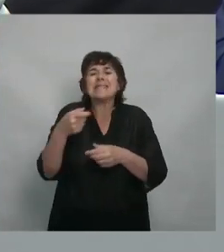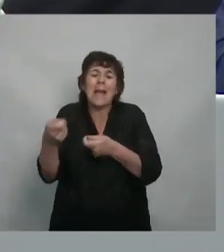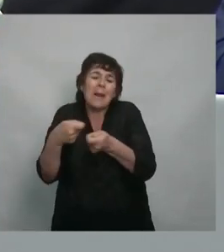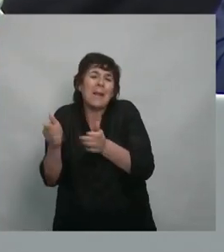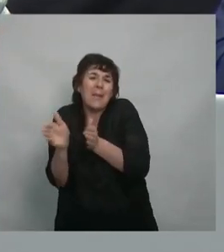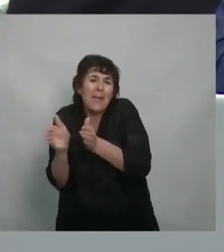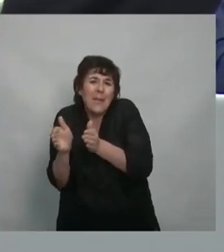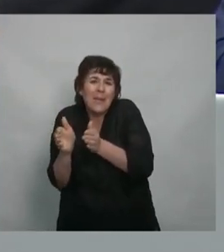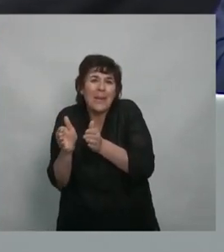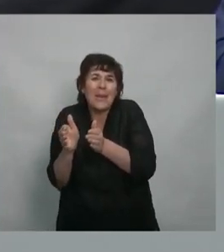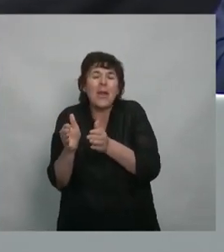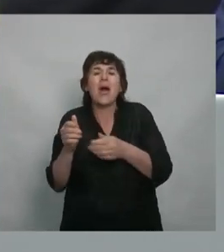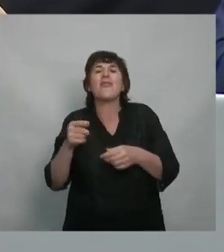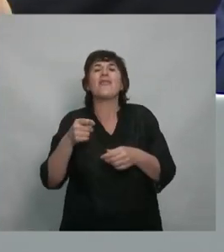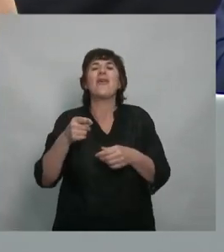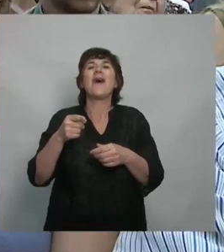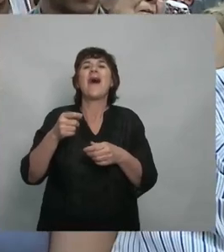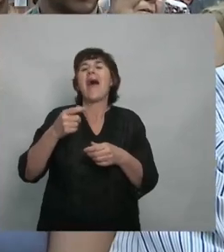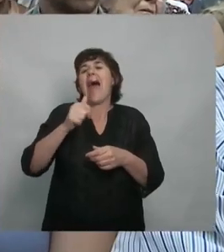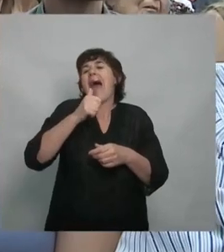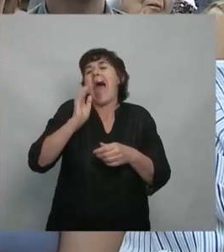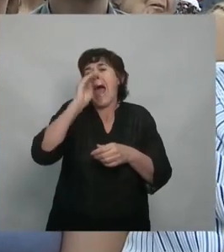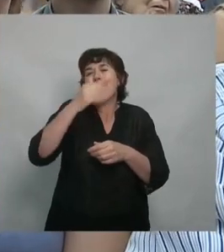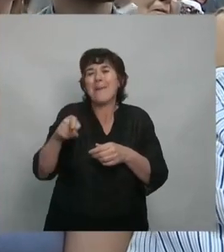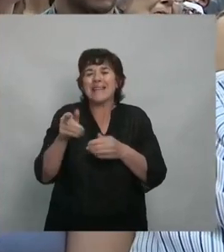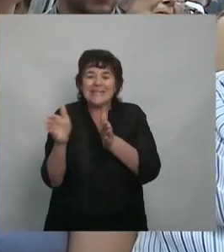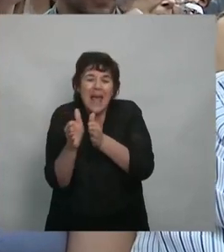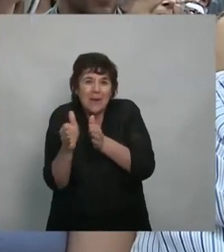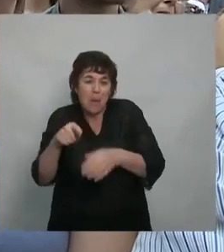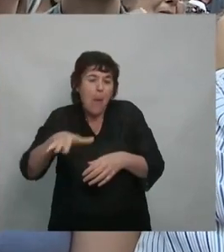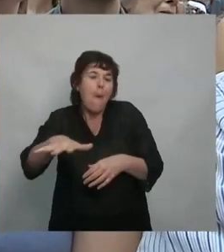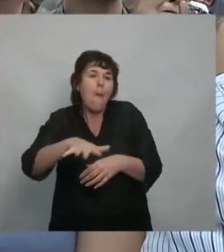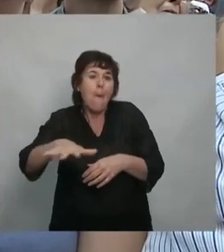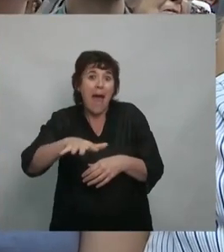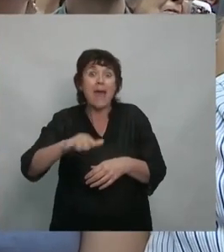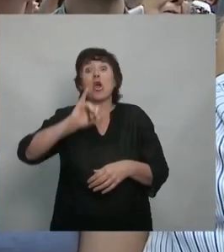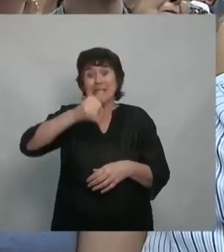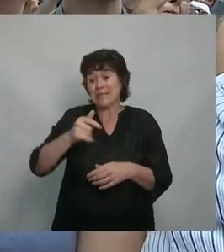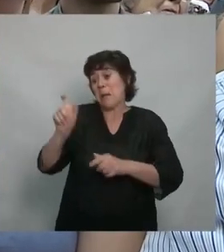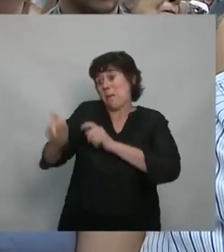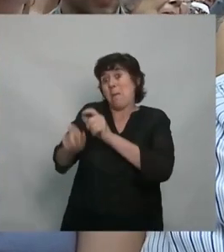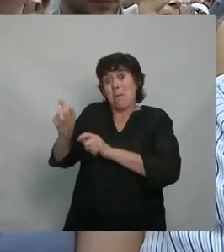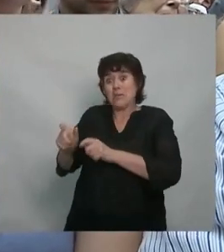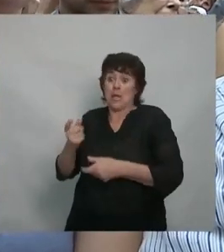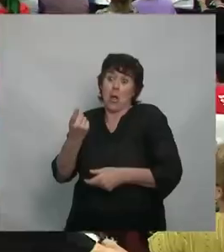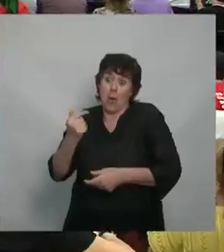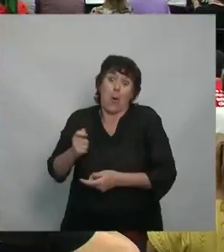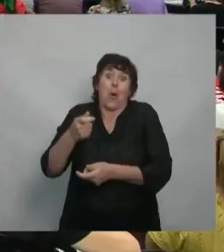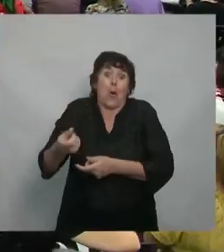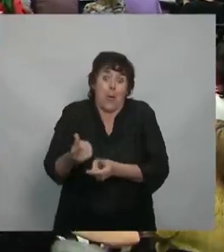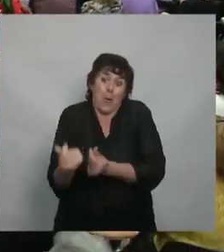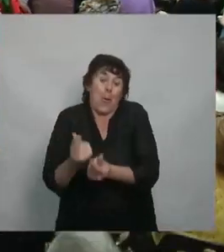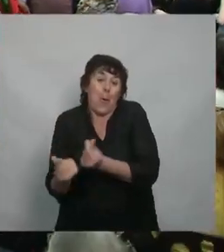el dueño del almacén del barrio, al cual los de la guache a fin de mes iban y volcaban todo, porque obviamente